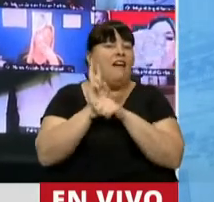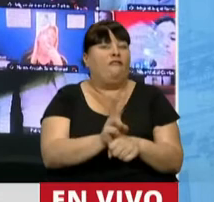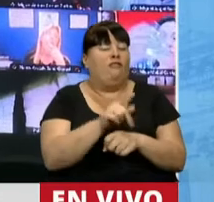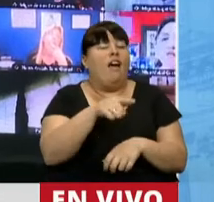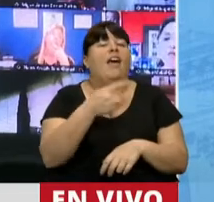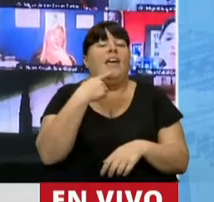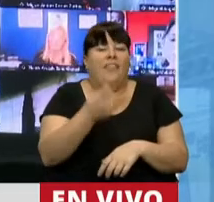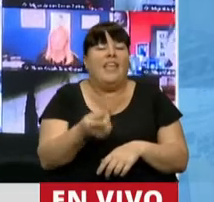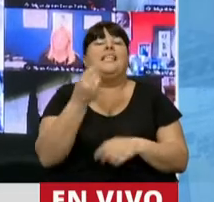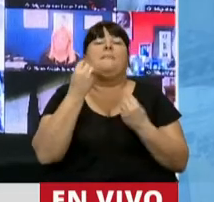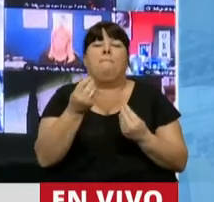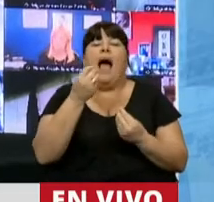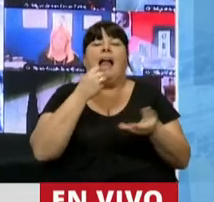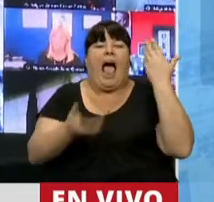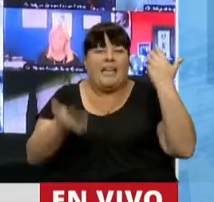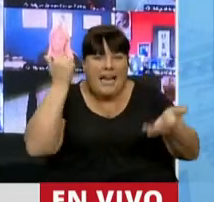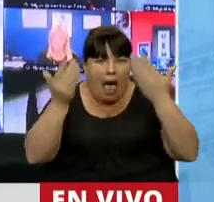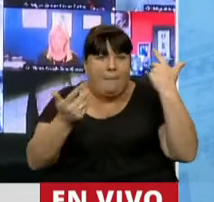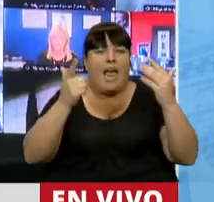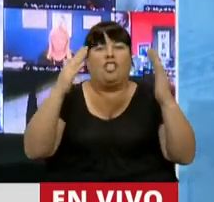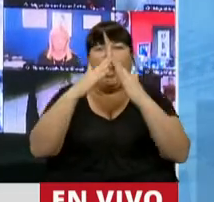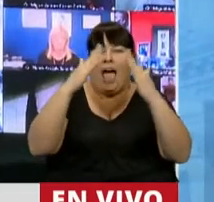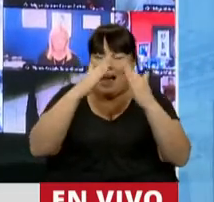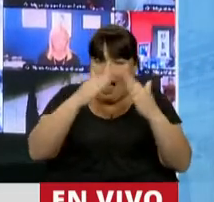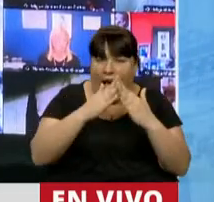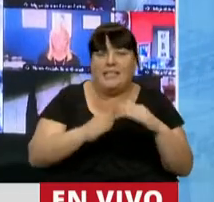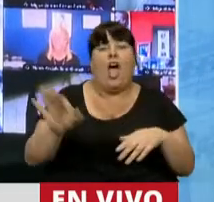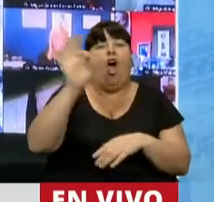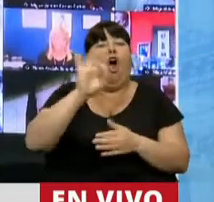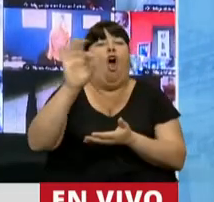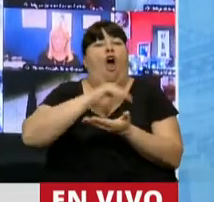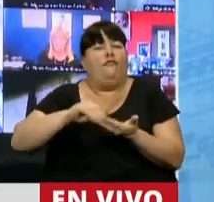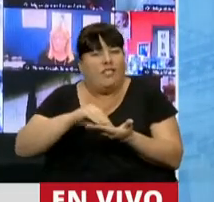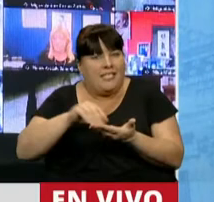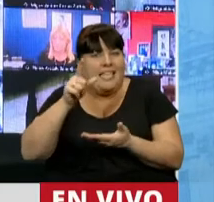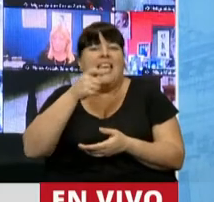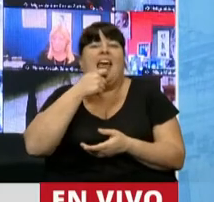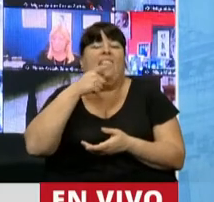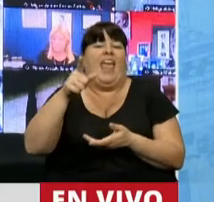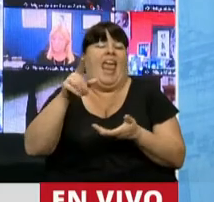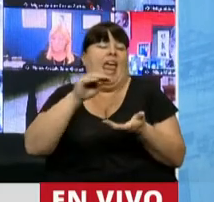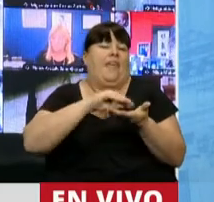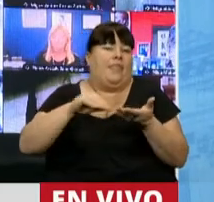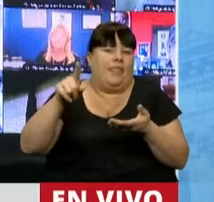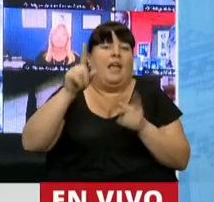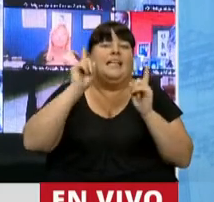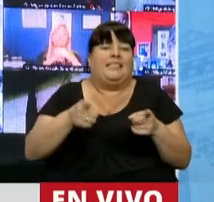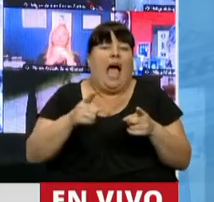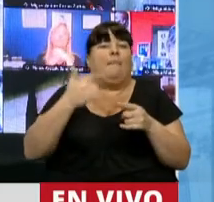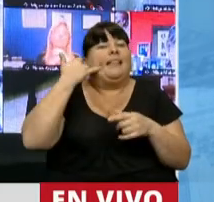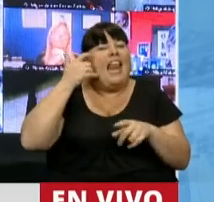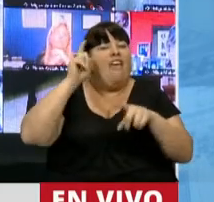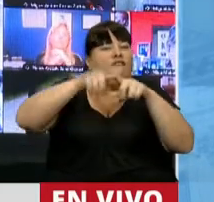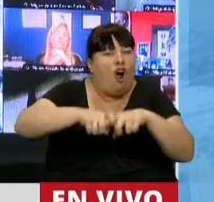que dice que para realizar allanamientos en el domicilio o en la oficina de algún legislador, así como intervenir sus